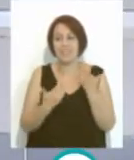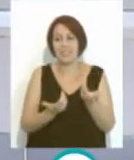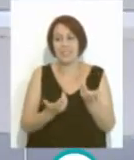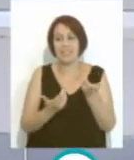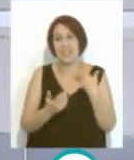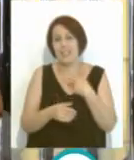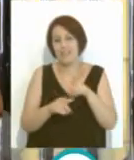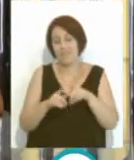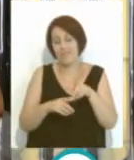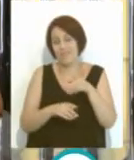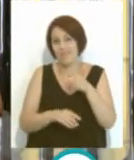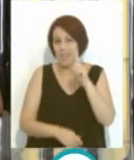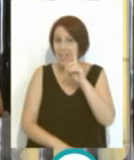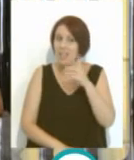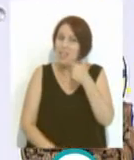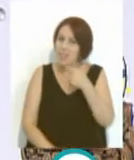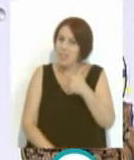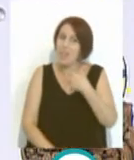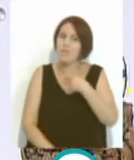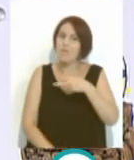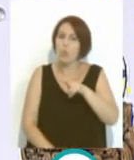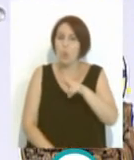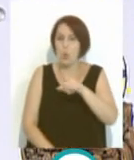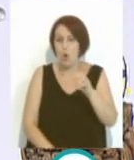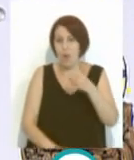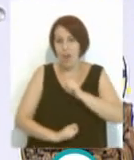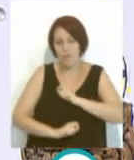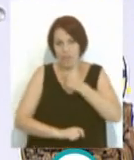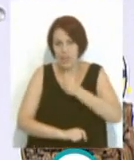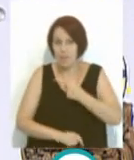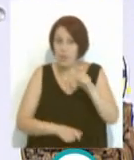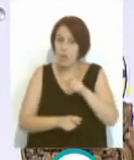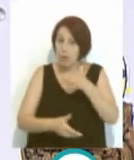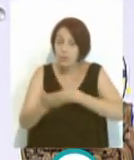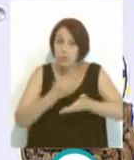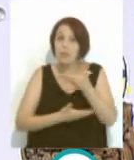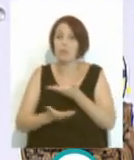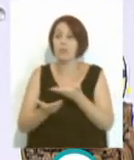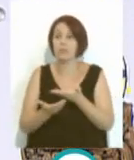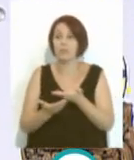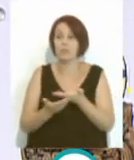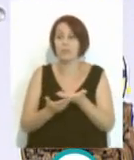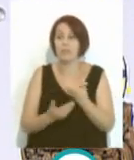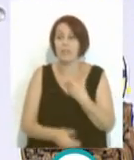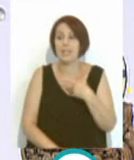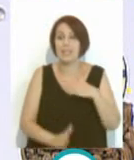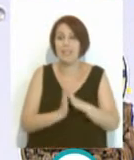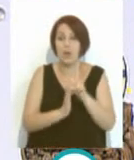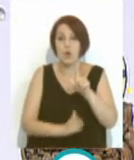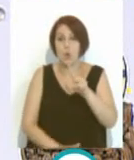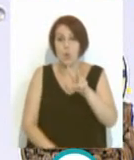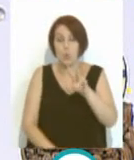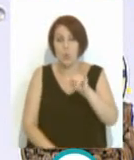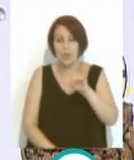Más una bonita cita. Es decir, que nos lo ha puesto muy fácil Bullo y los que están colaborando es Safa San Luis y